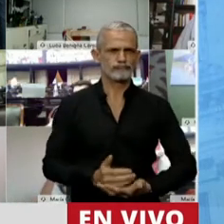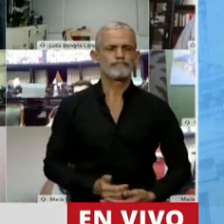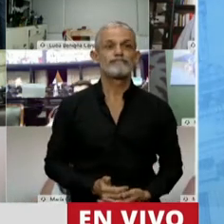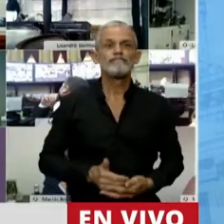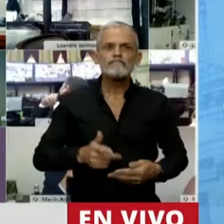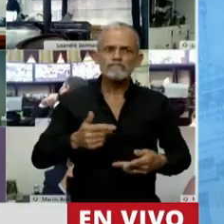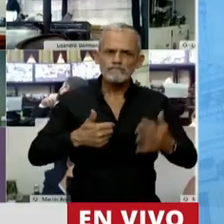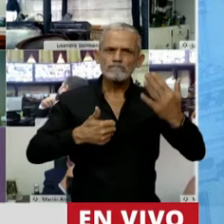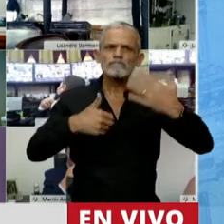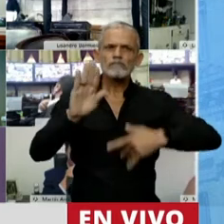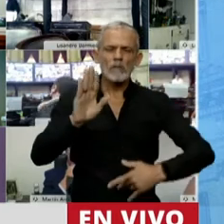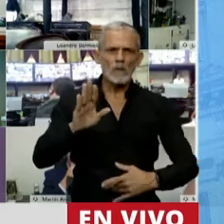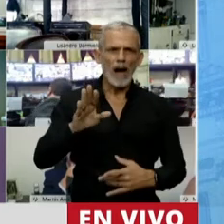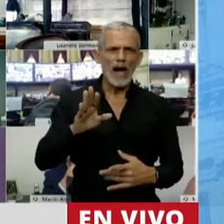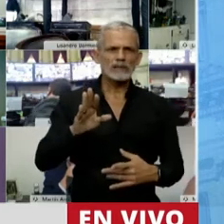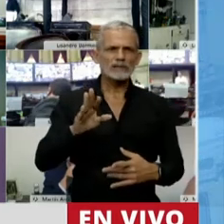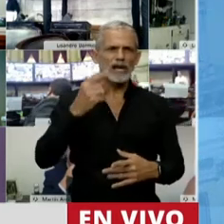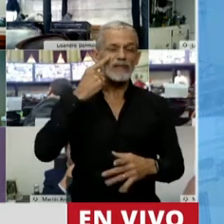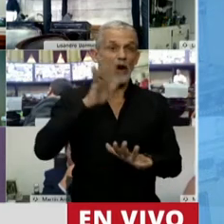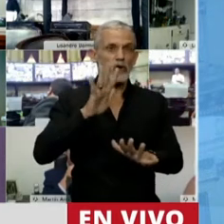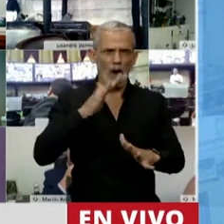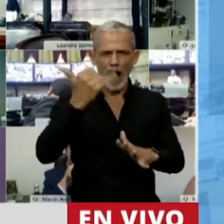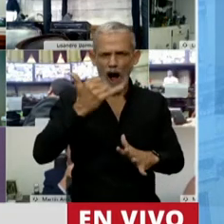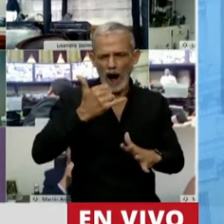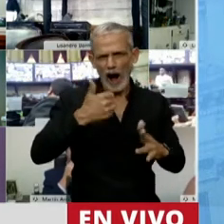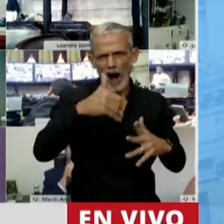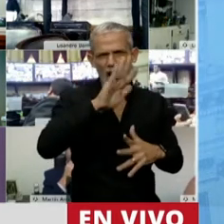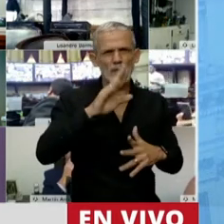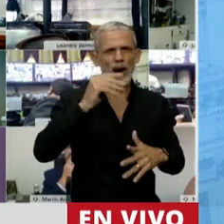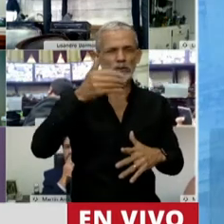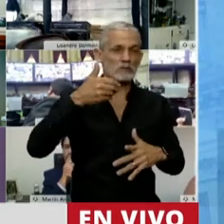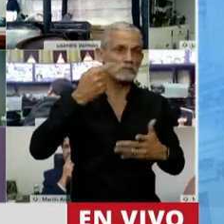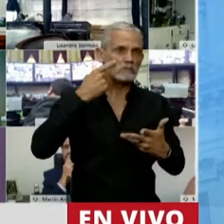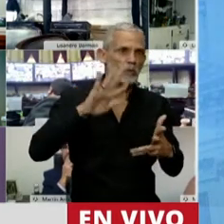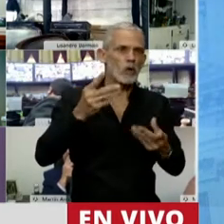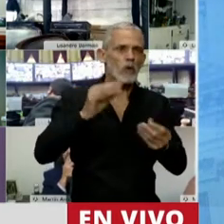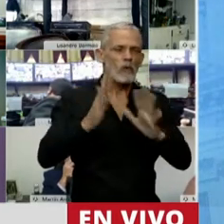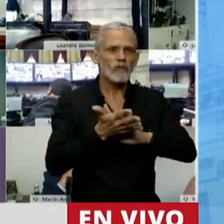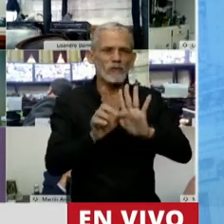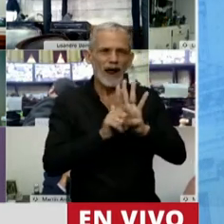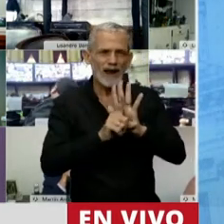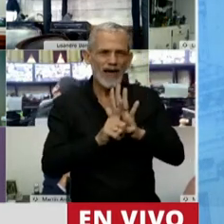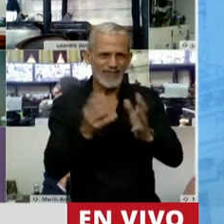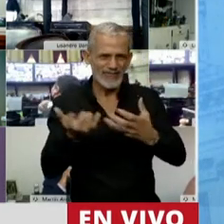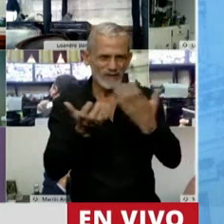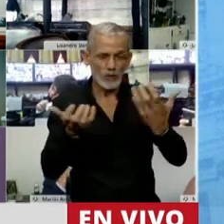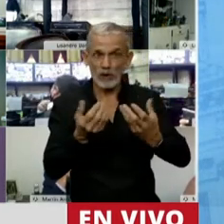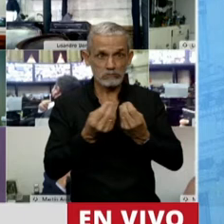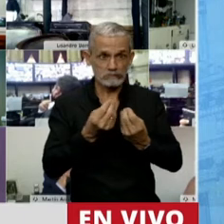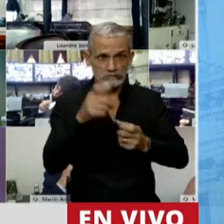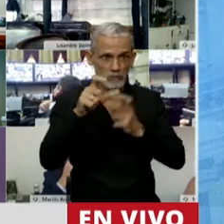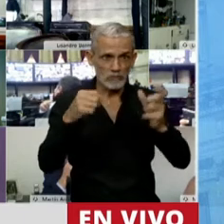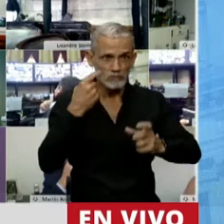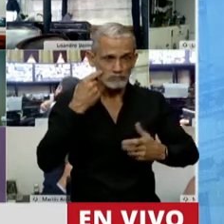Hay mucho más negligencia y desconocimiento. Hay muchísimo desconocimiento sobre la aplicación de la ley de fuego. Muchísimo